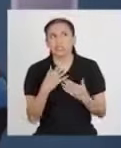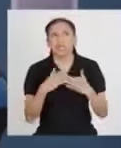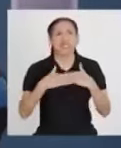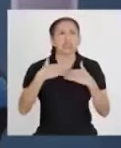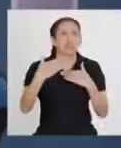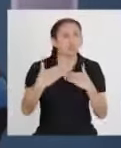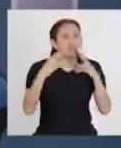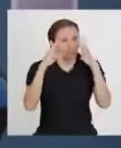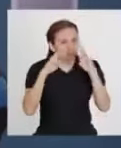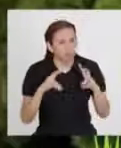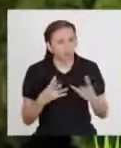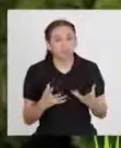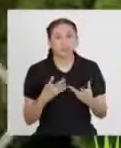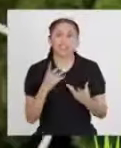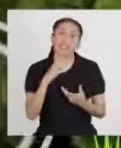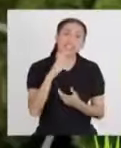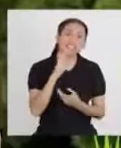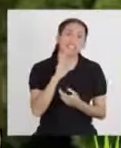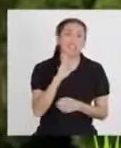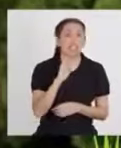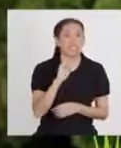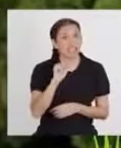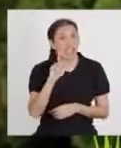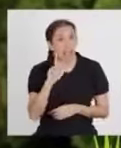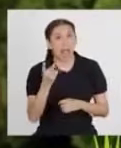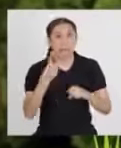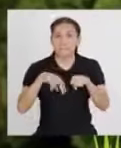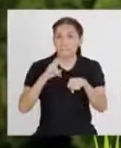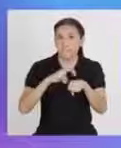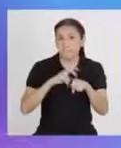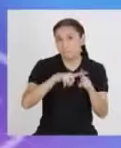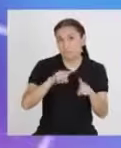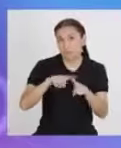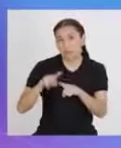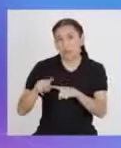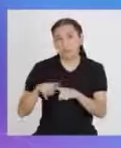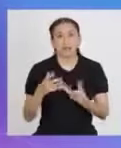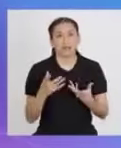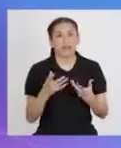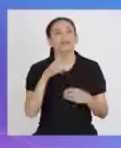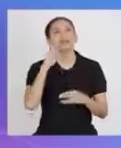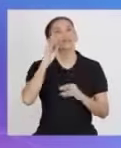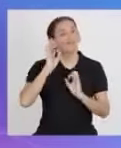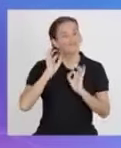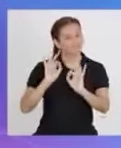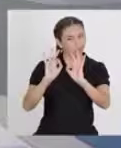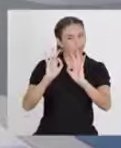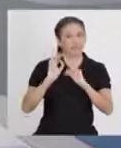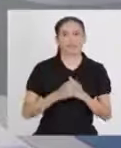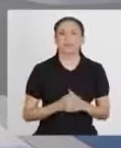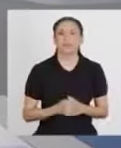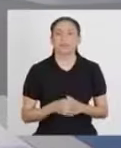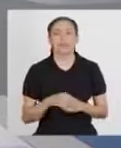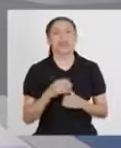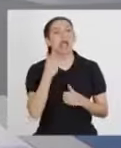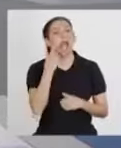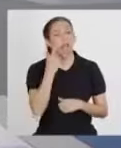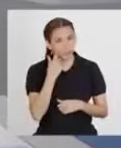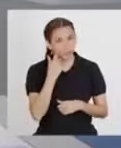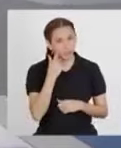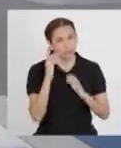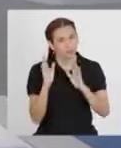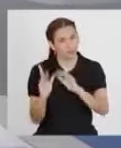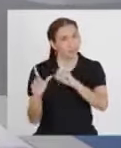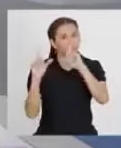de haber investigado? ¿Cereales? ¿Tubérculos? Respuesta correcta. A ver,